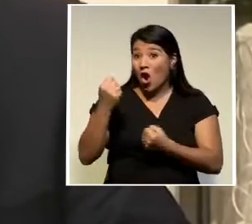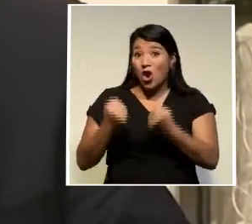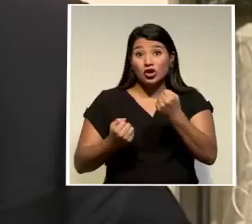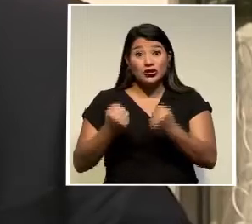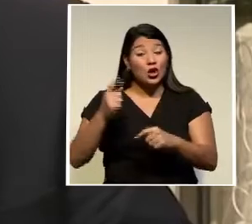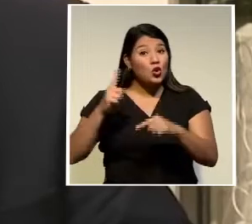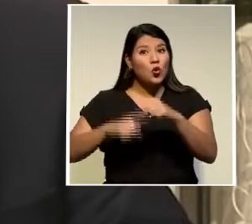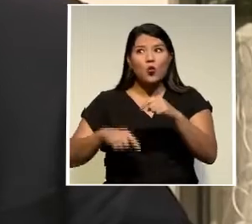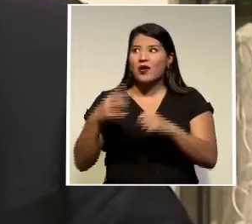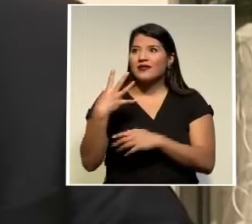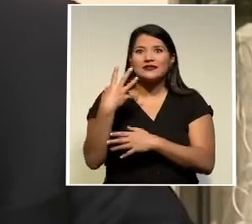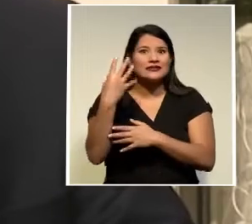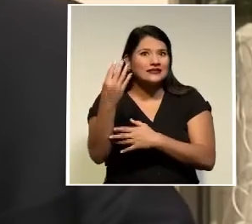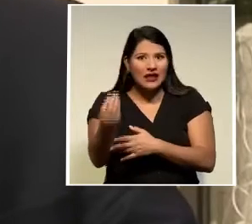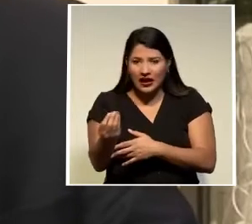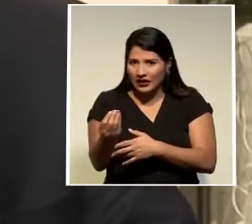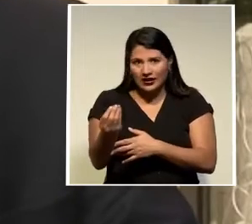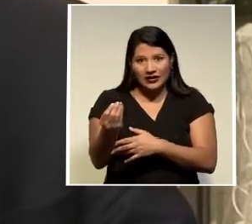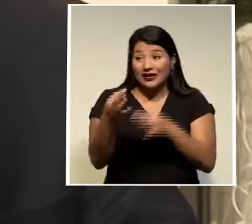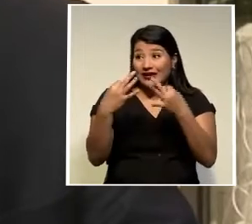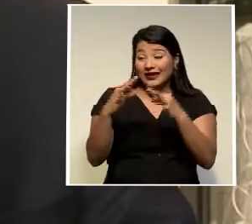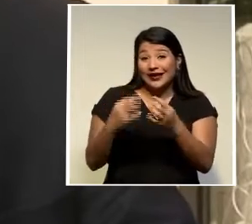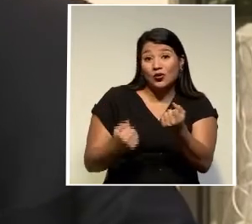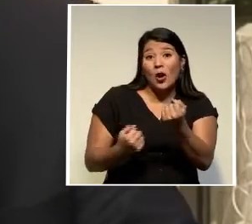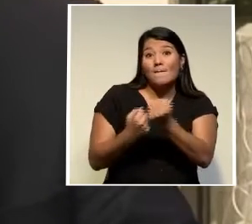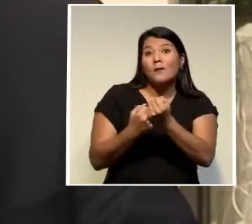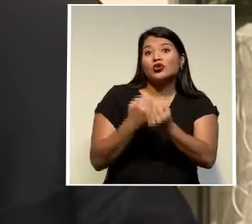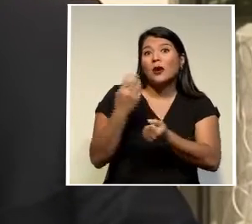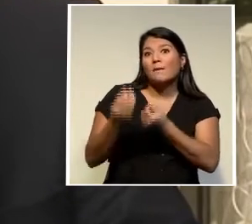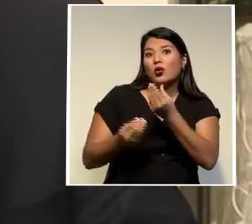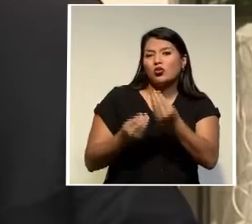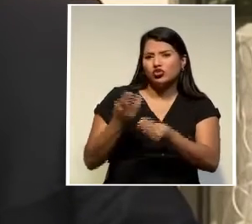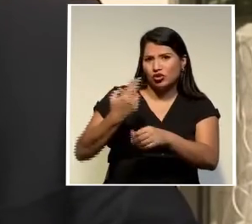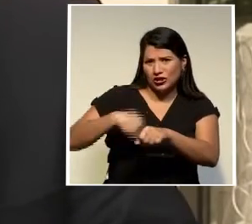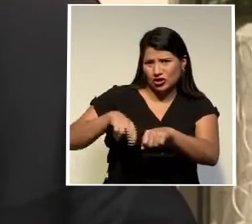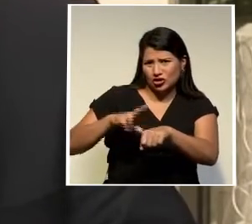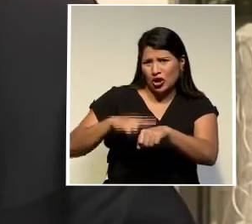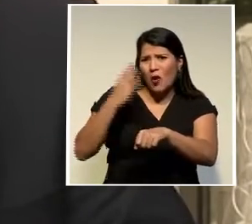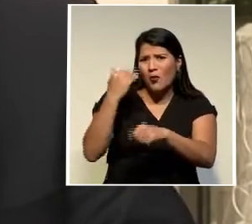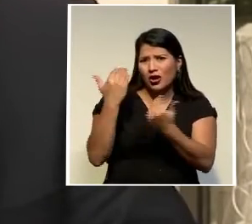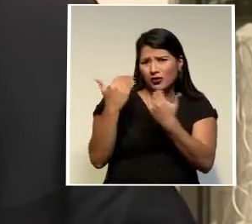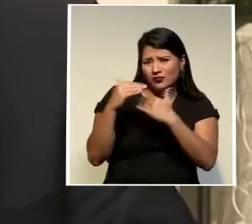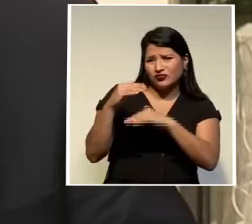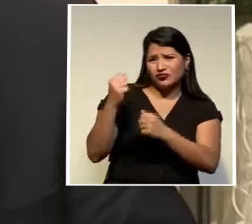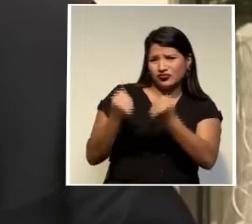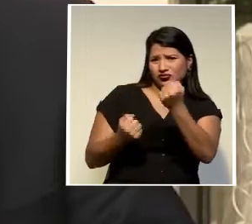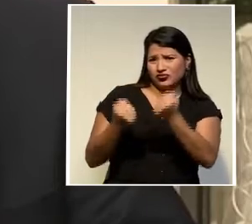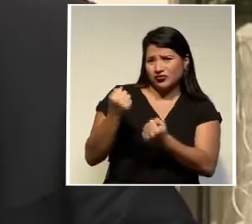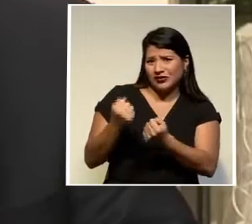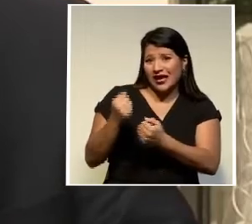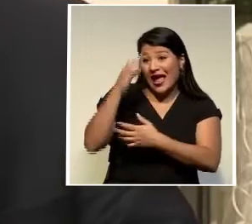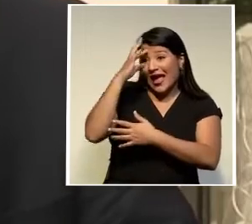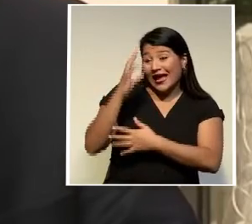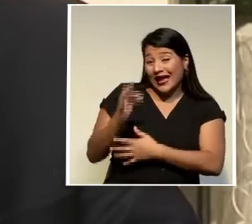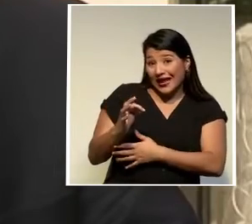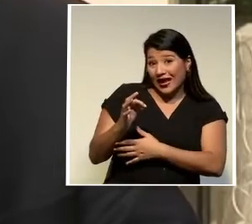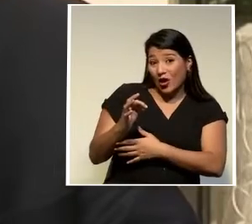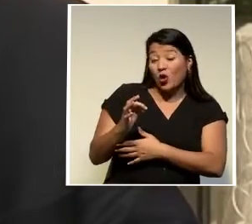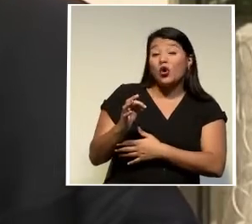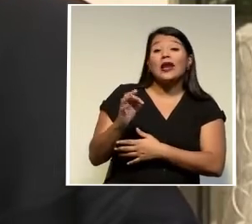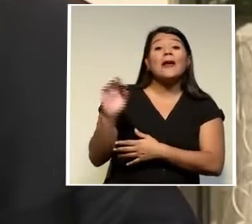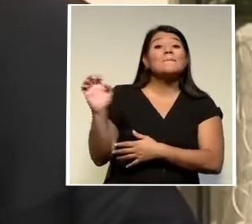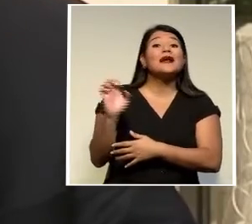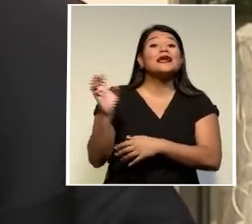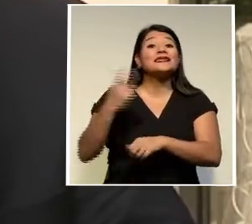querido apoyando la producción nacional me parece que en una condición de emergencia nacional como esta